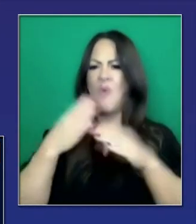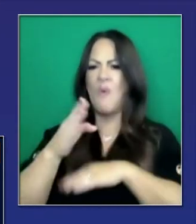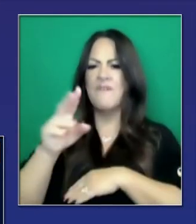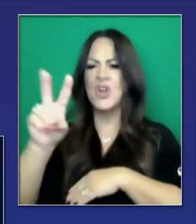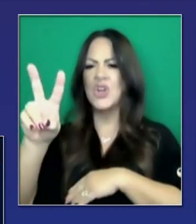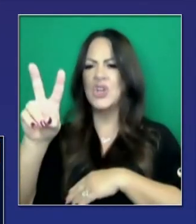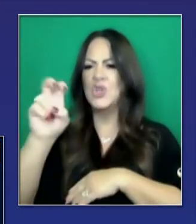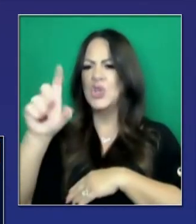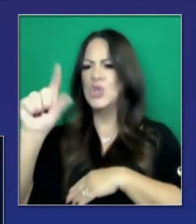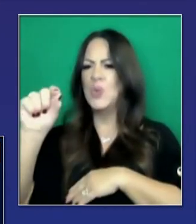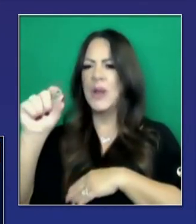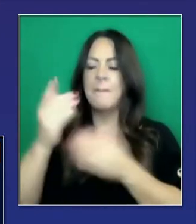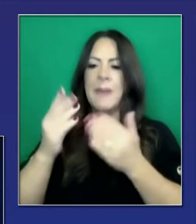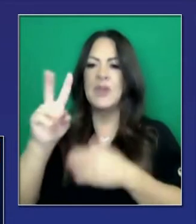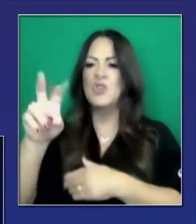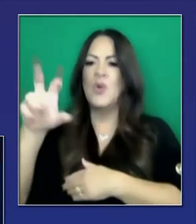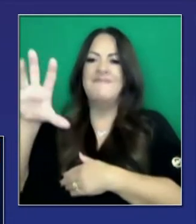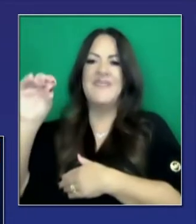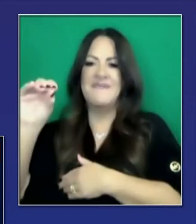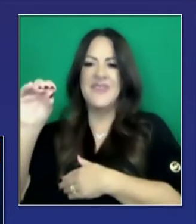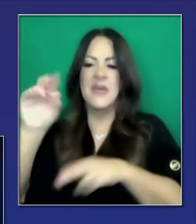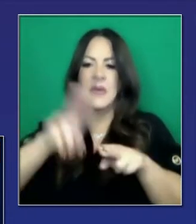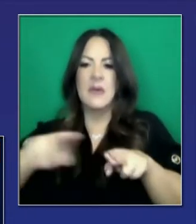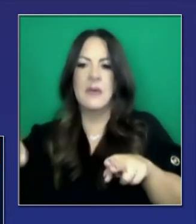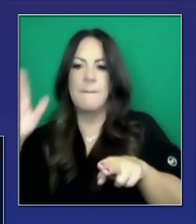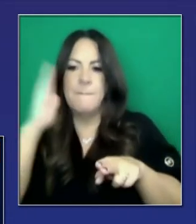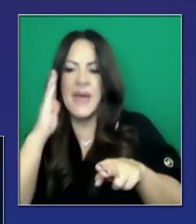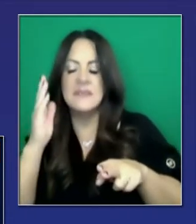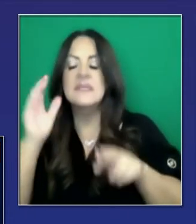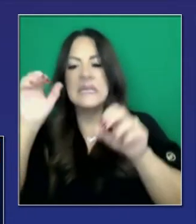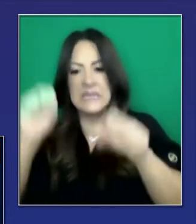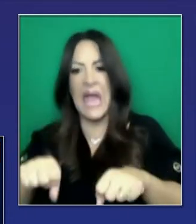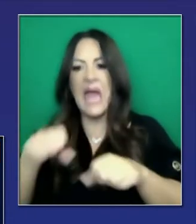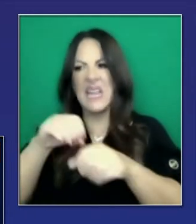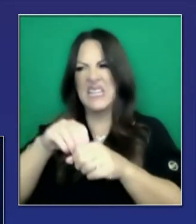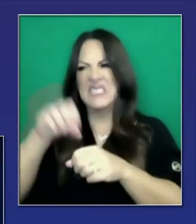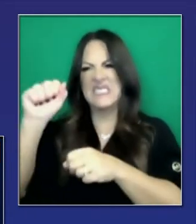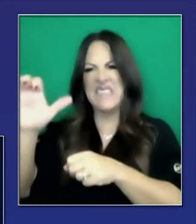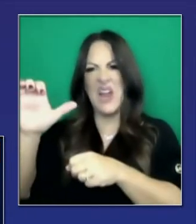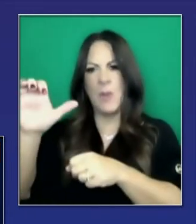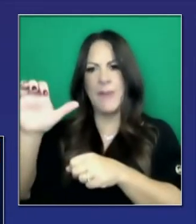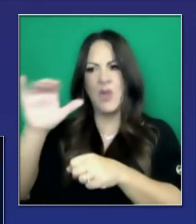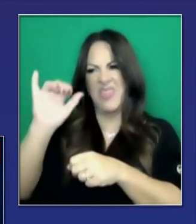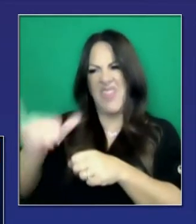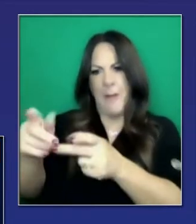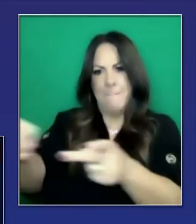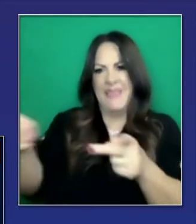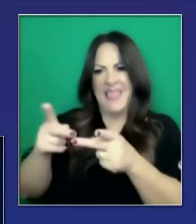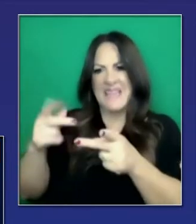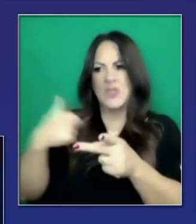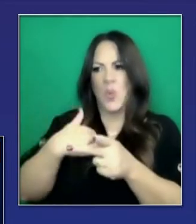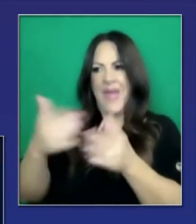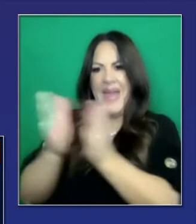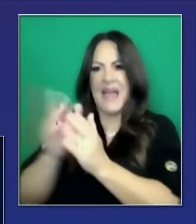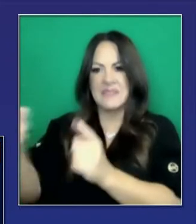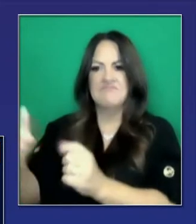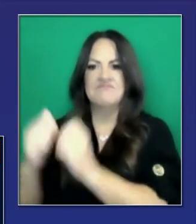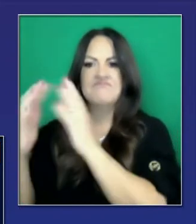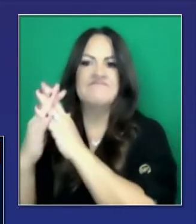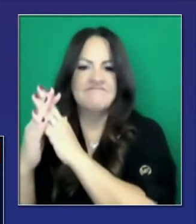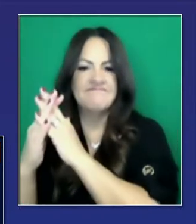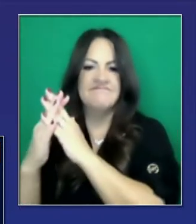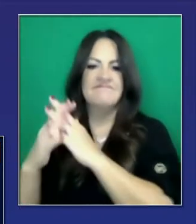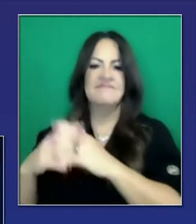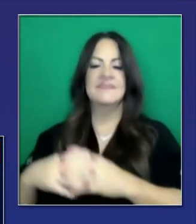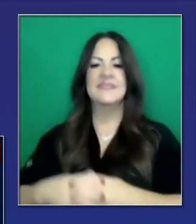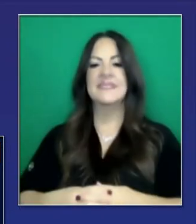Este estadio puede llegar a 250 o más solamente en ese centro. Tienen ahora 11